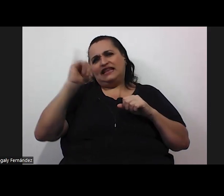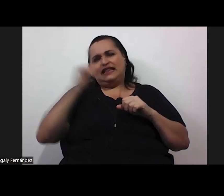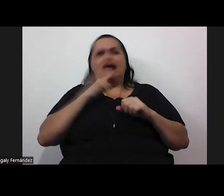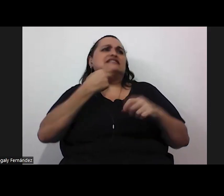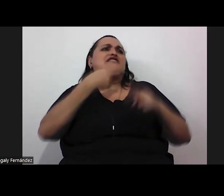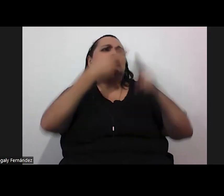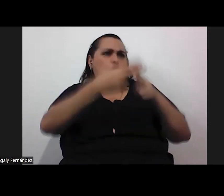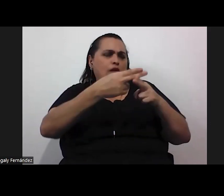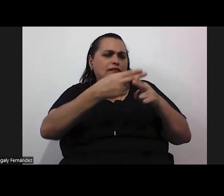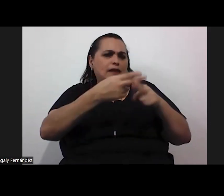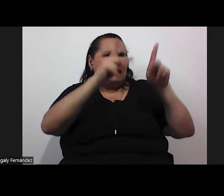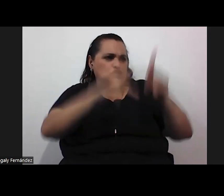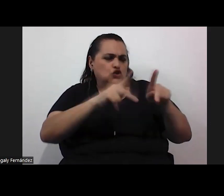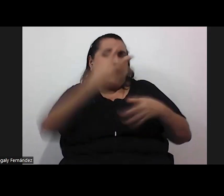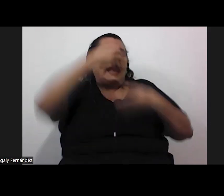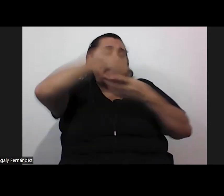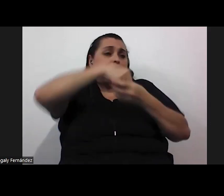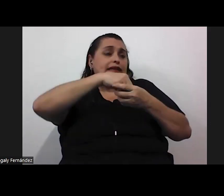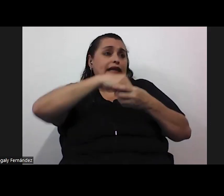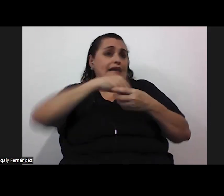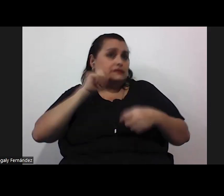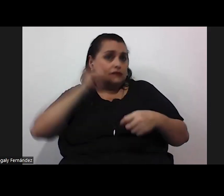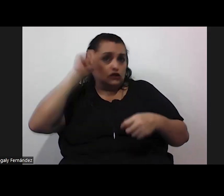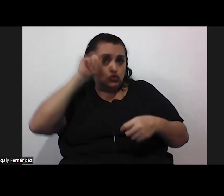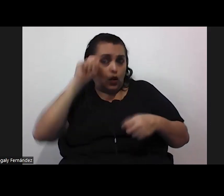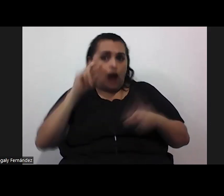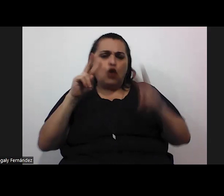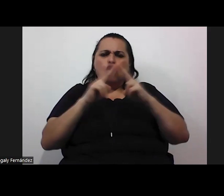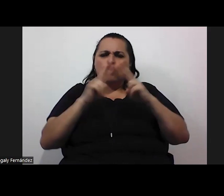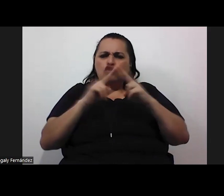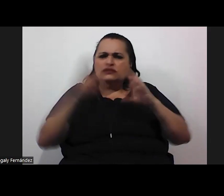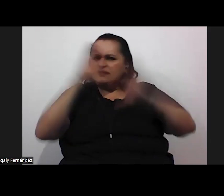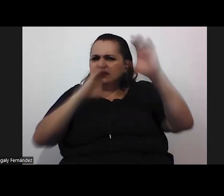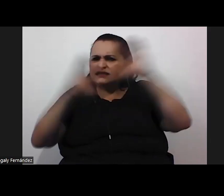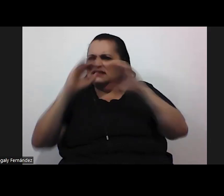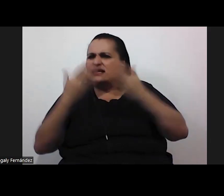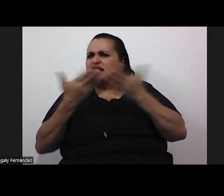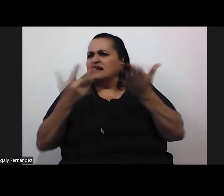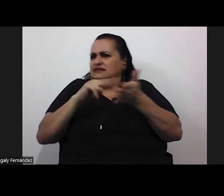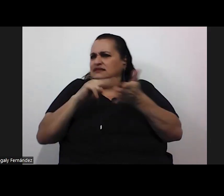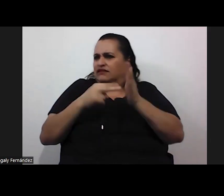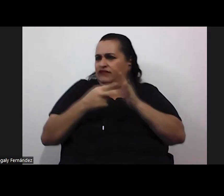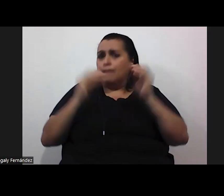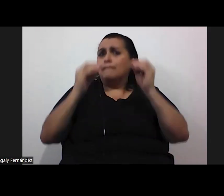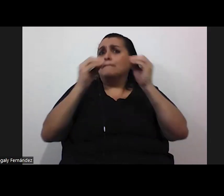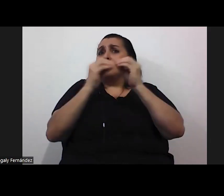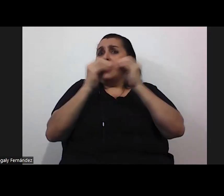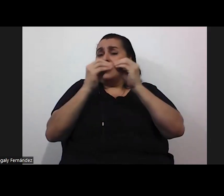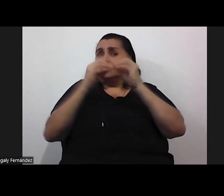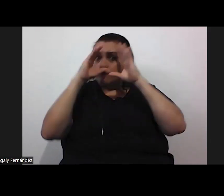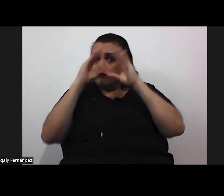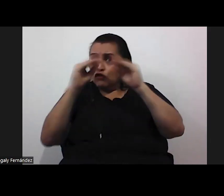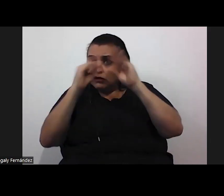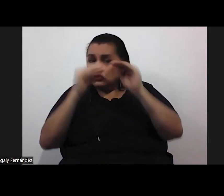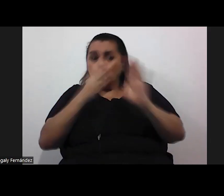como intersexual conocer con la ciencia que es entre más información tengamos y coeduquemos a las